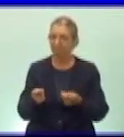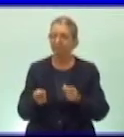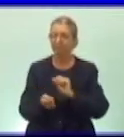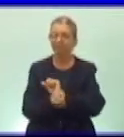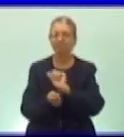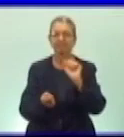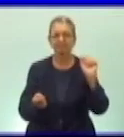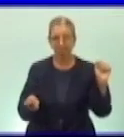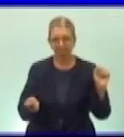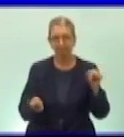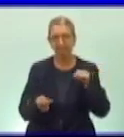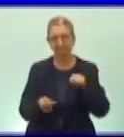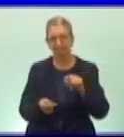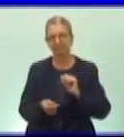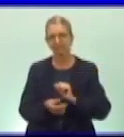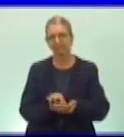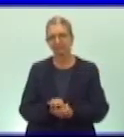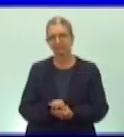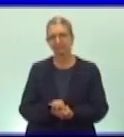independencia